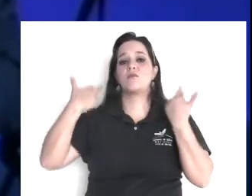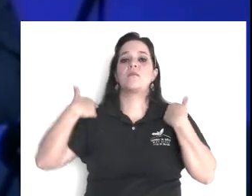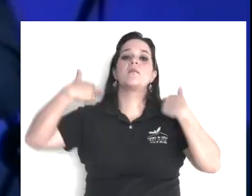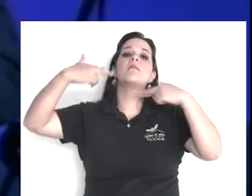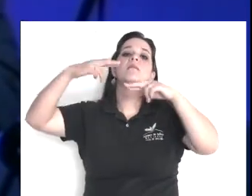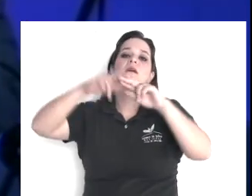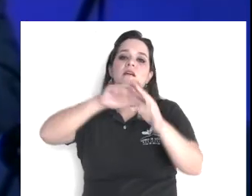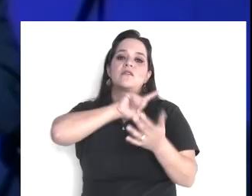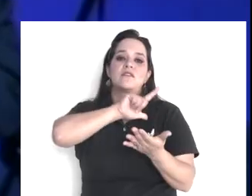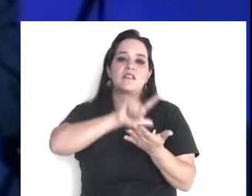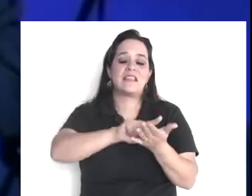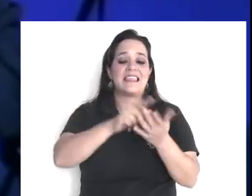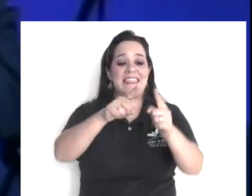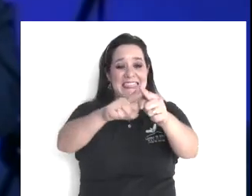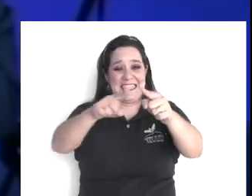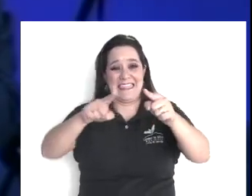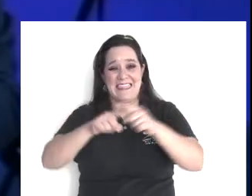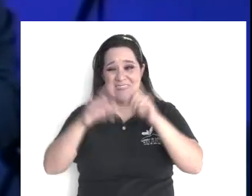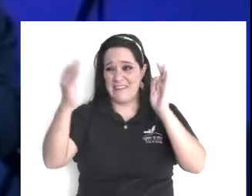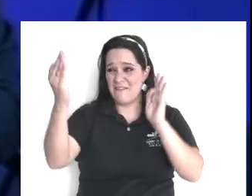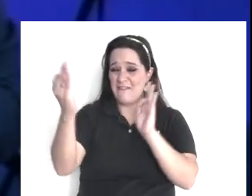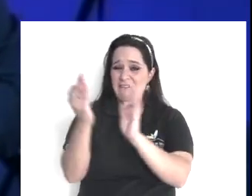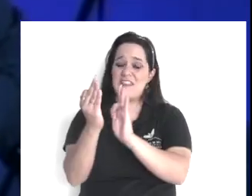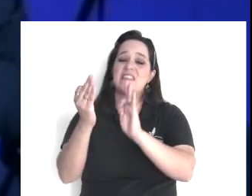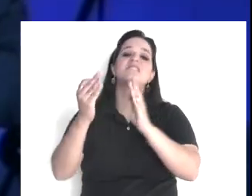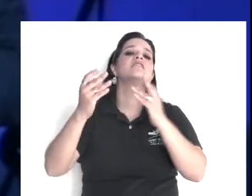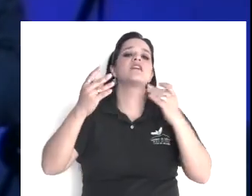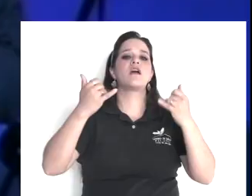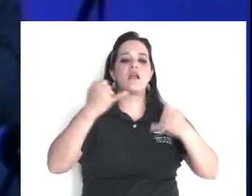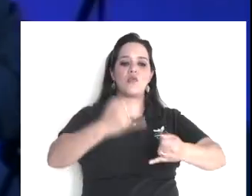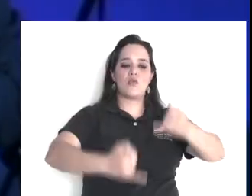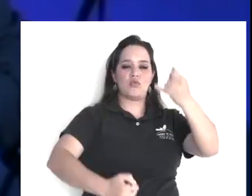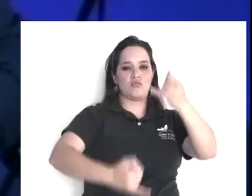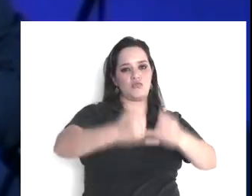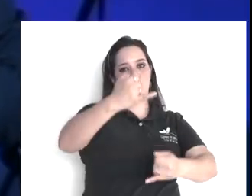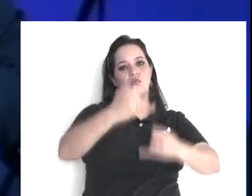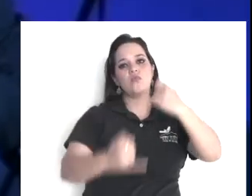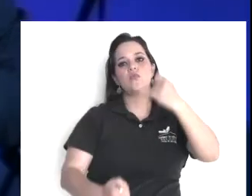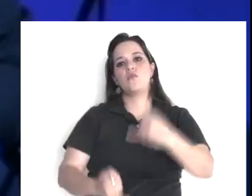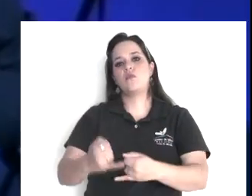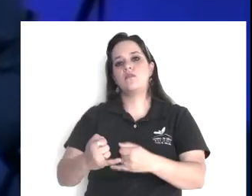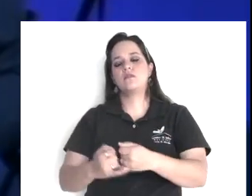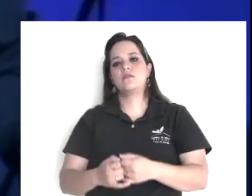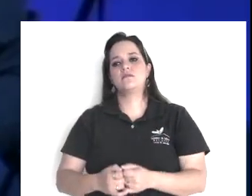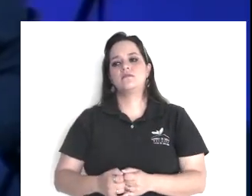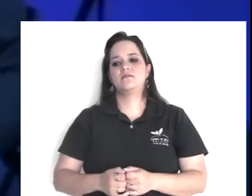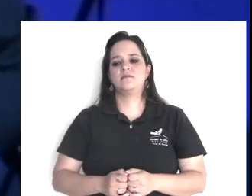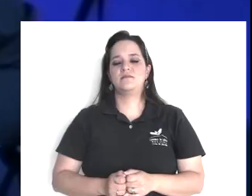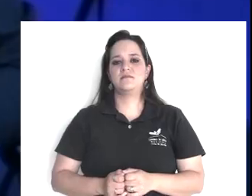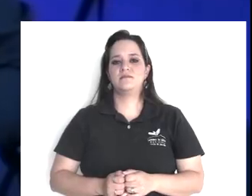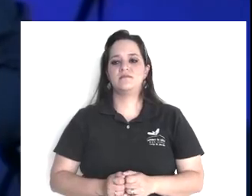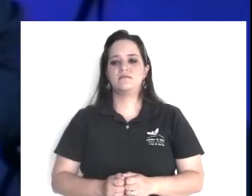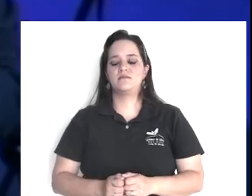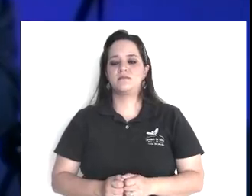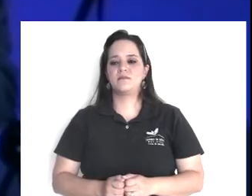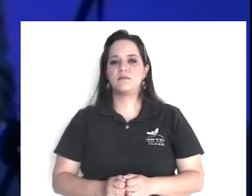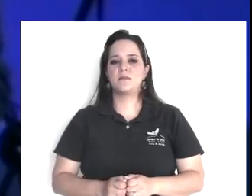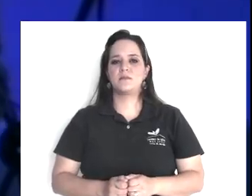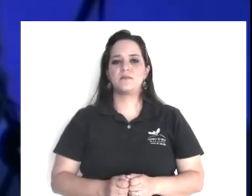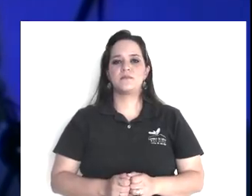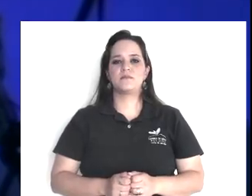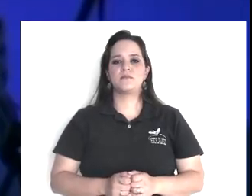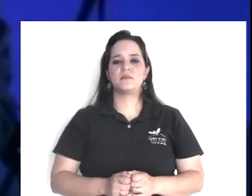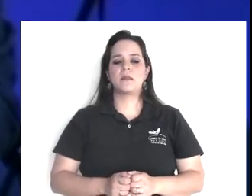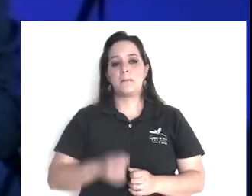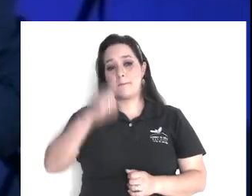y de los jueces, los jueces, eran los que hacían, las sentencias, si alguien robaba, había una sentencia, y un castigo, dice, y de